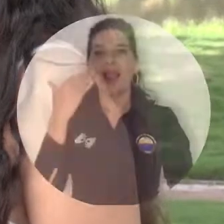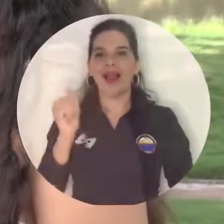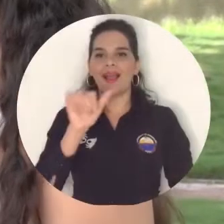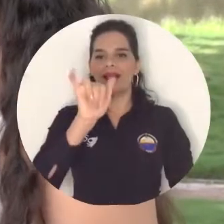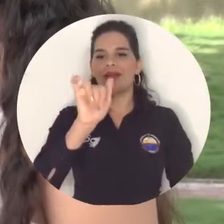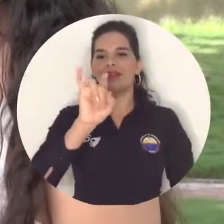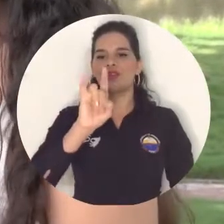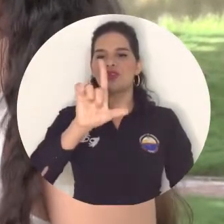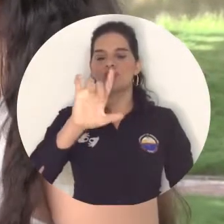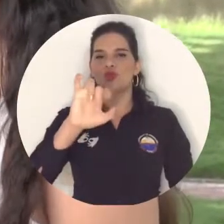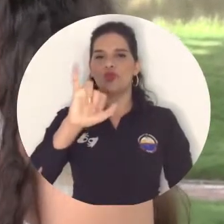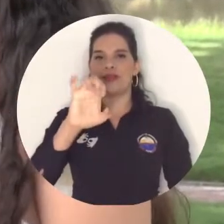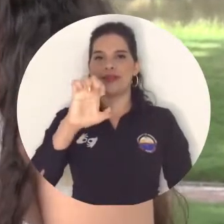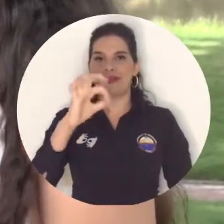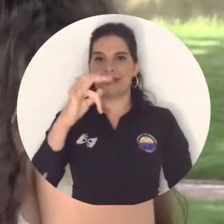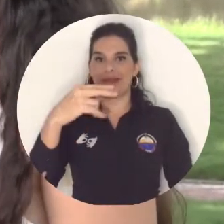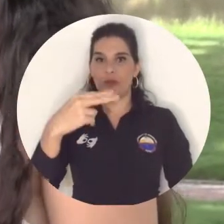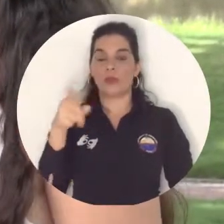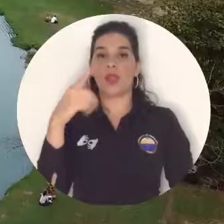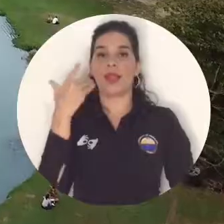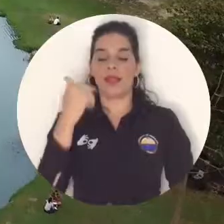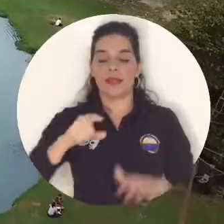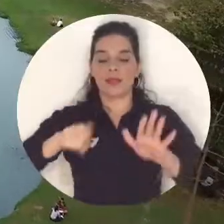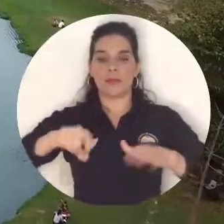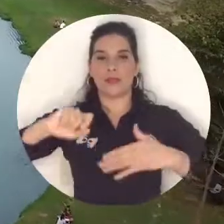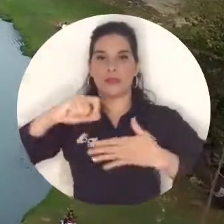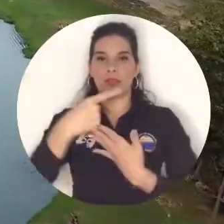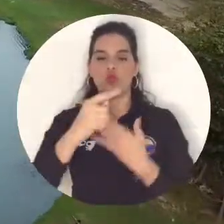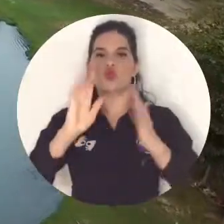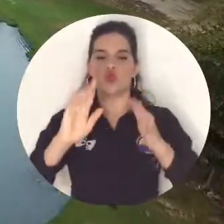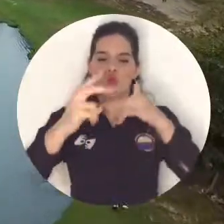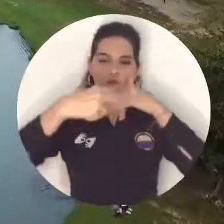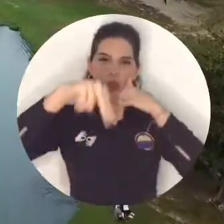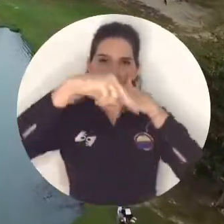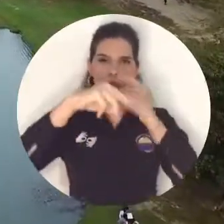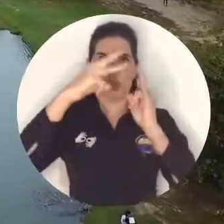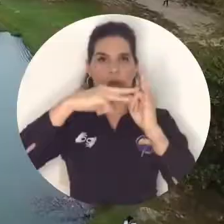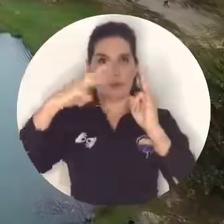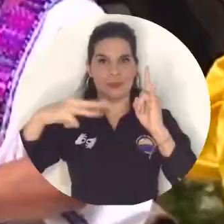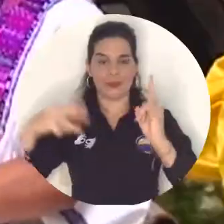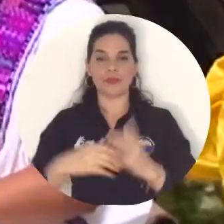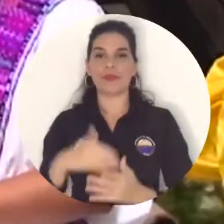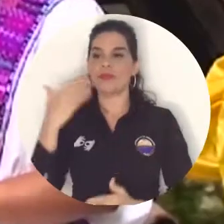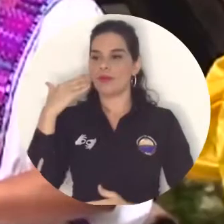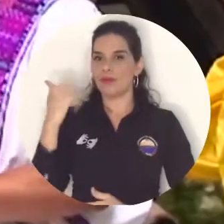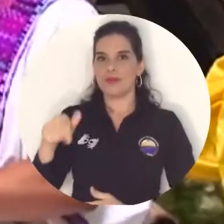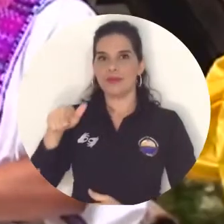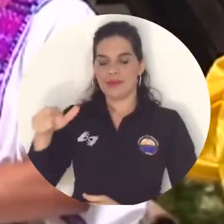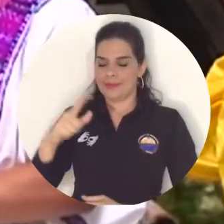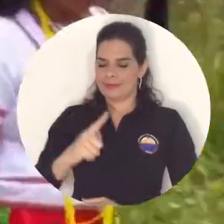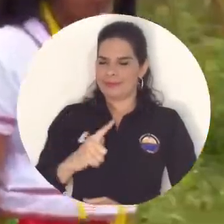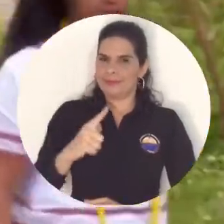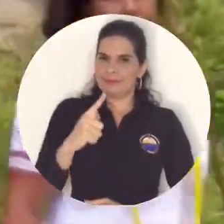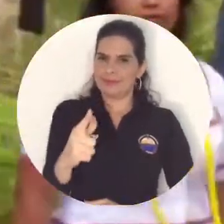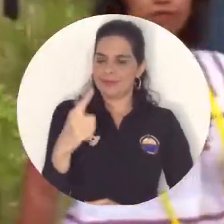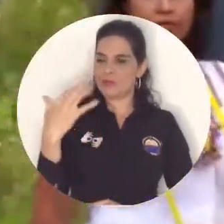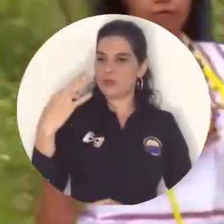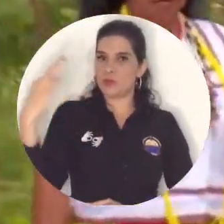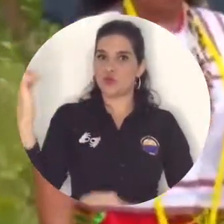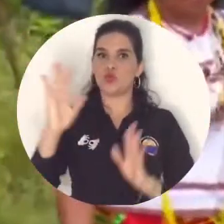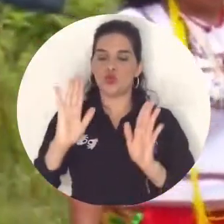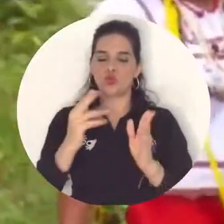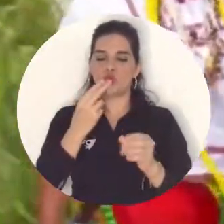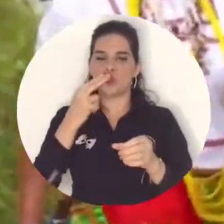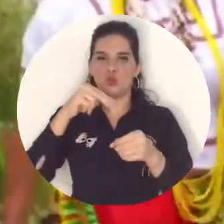Juliette Martínez Barraza, estudiante de sexto semestre de Antropología de la Universidad del Magdalena, participará en el programa de liderazgo de